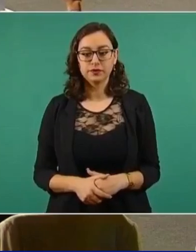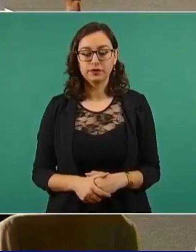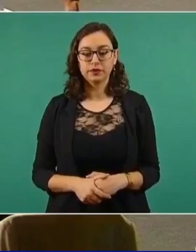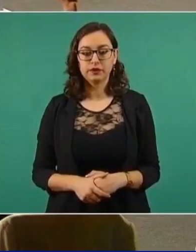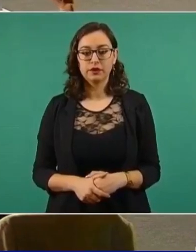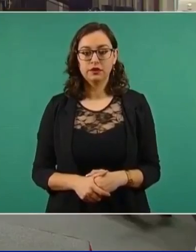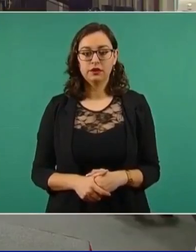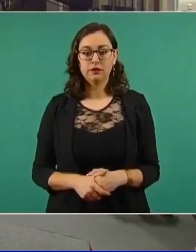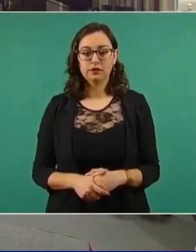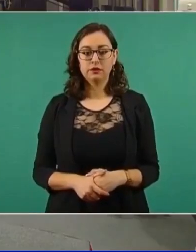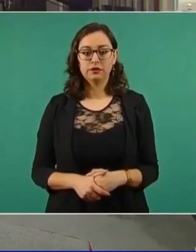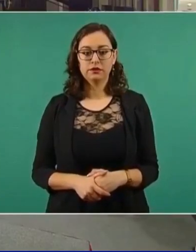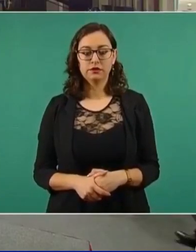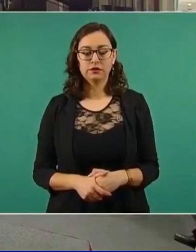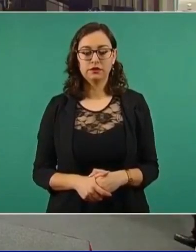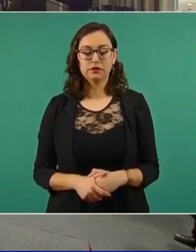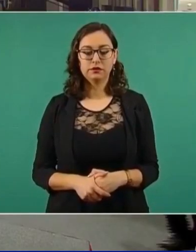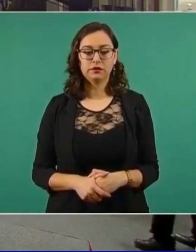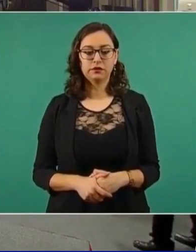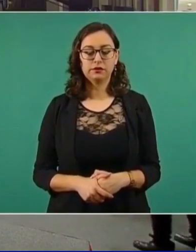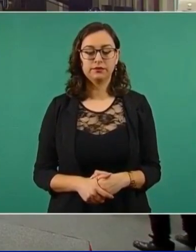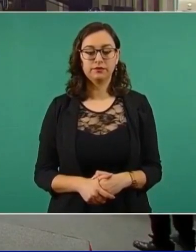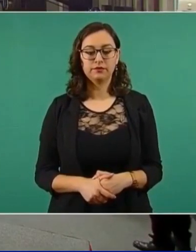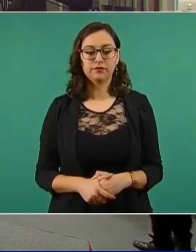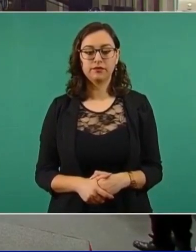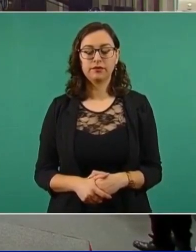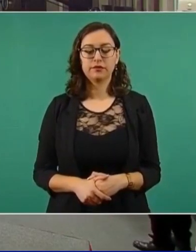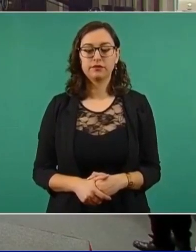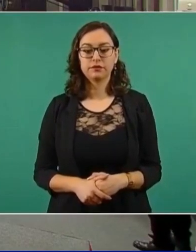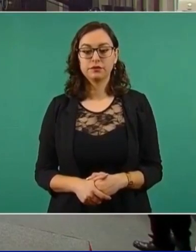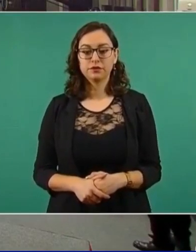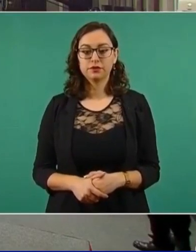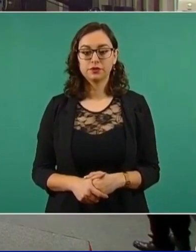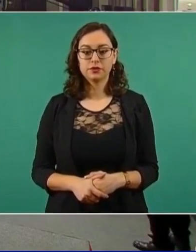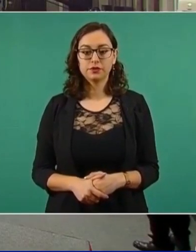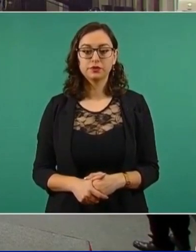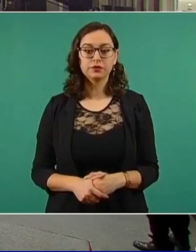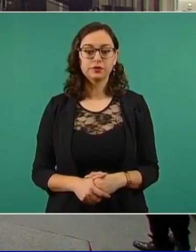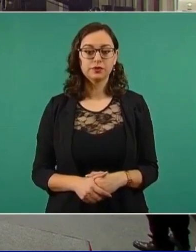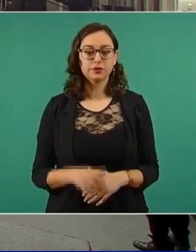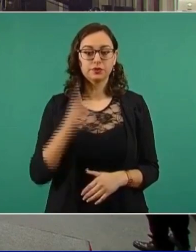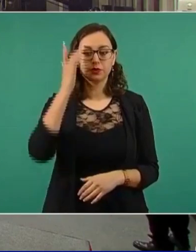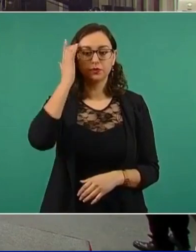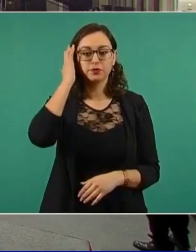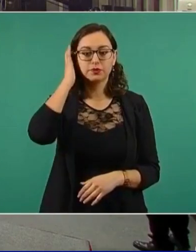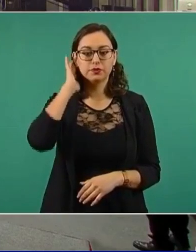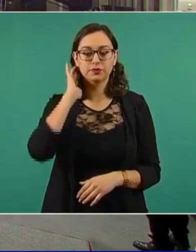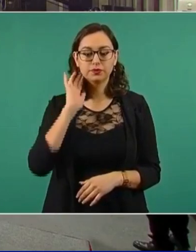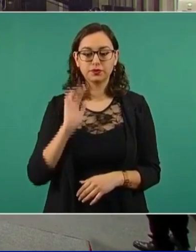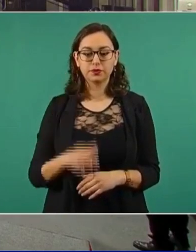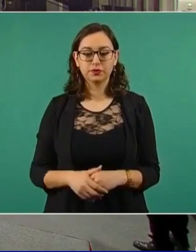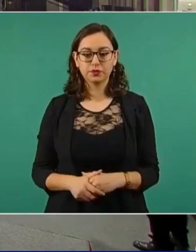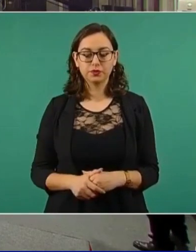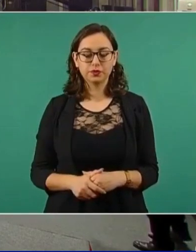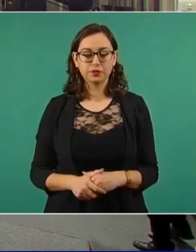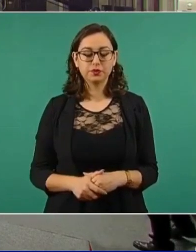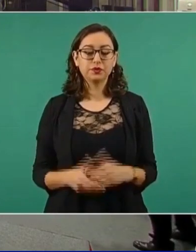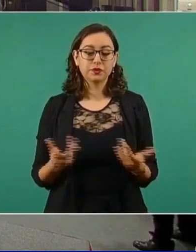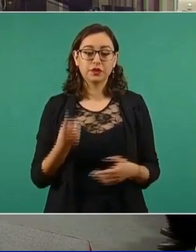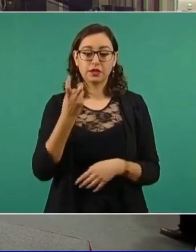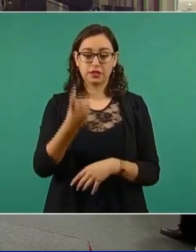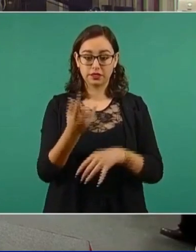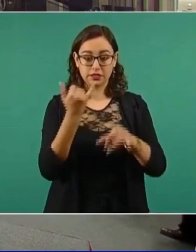Bueno, esta información consideramos que es